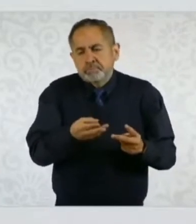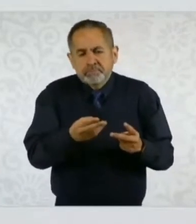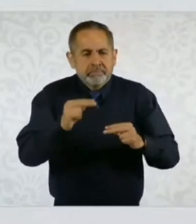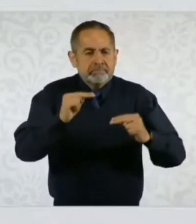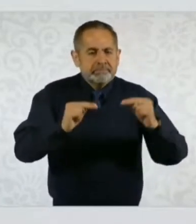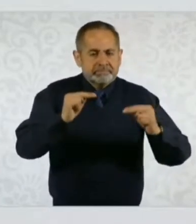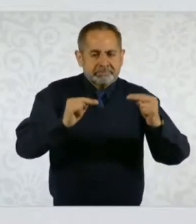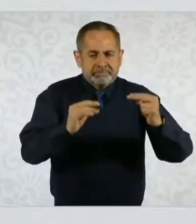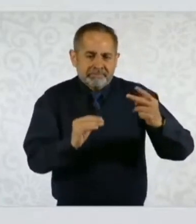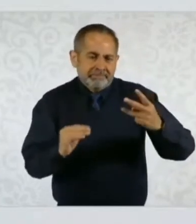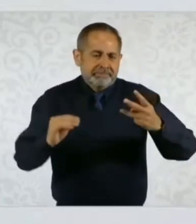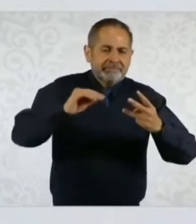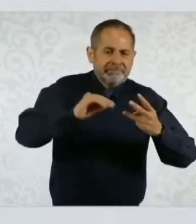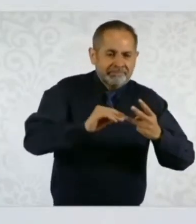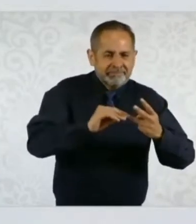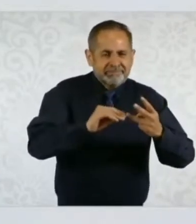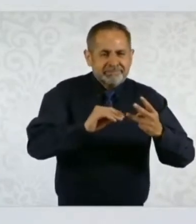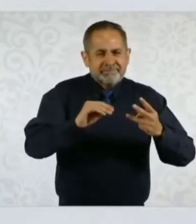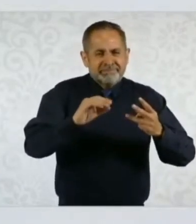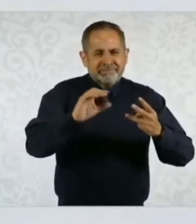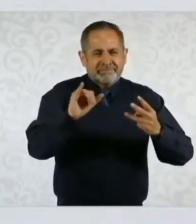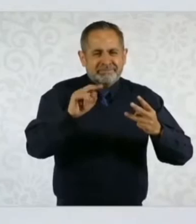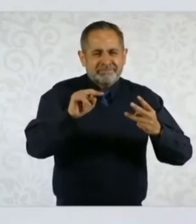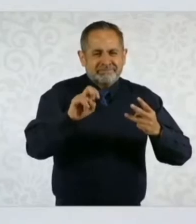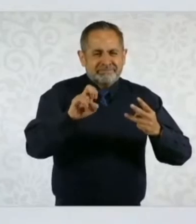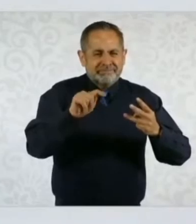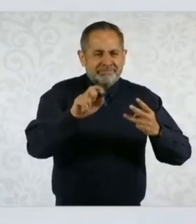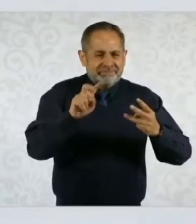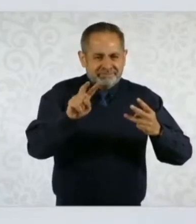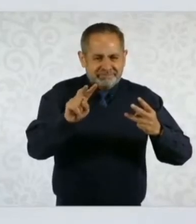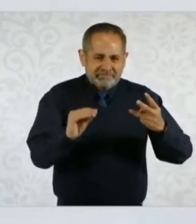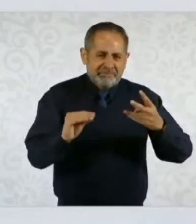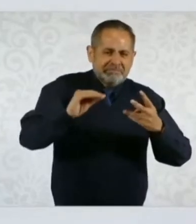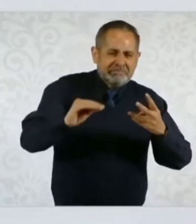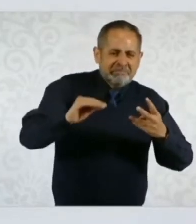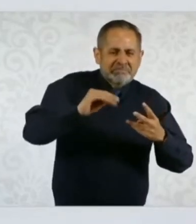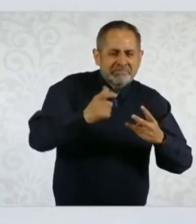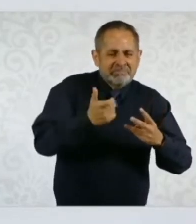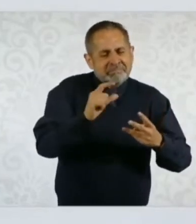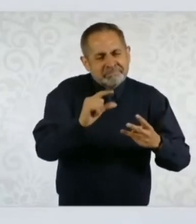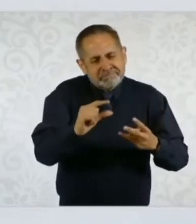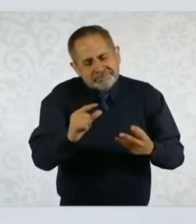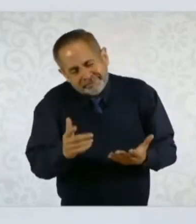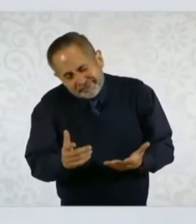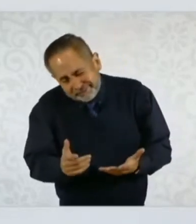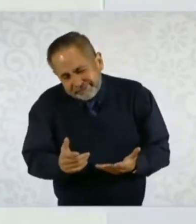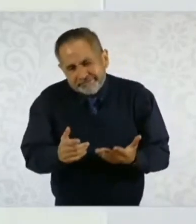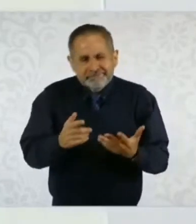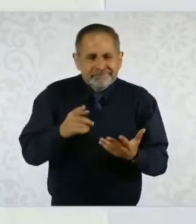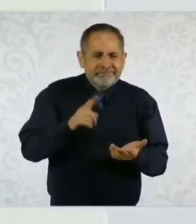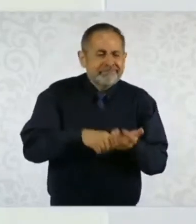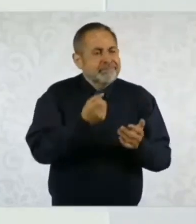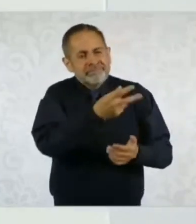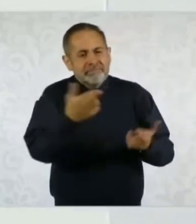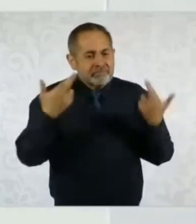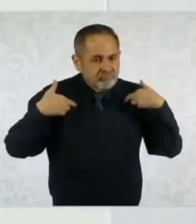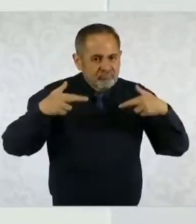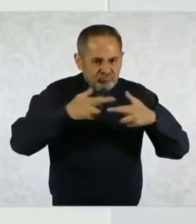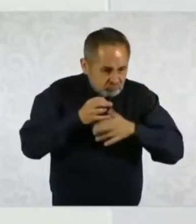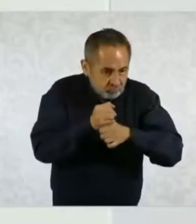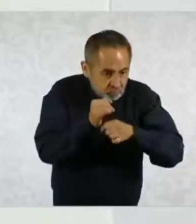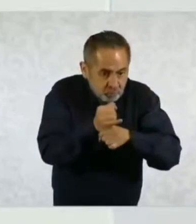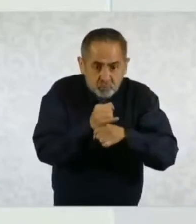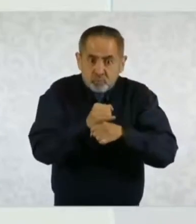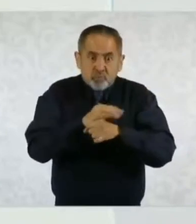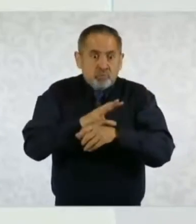Sistema Nacional de Investigadores. Entonces, ahí hay un… para los profesores investigadores de tiempo